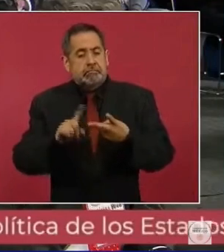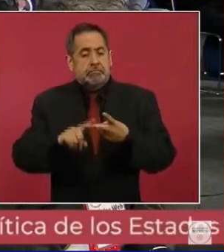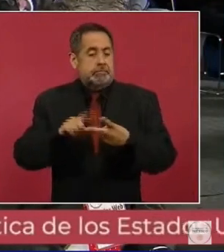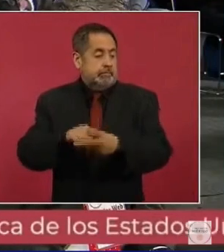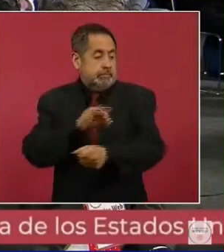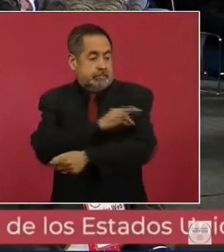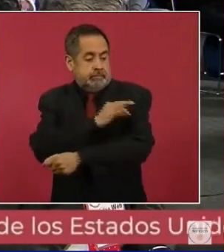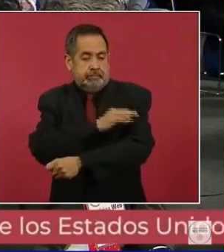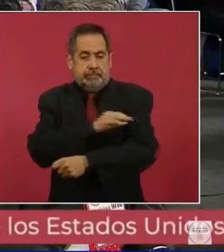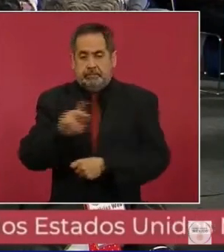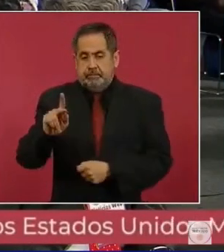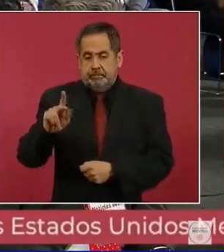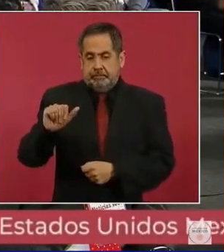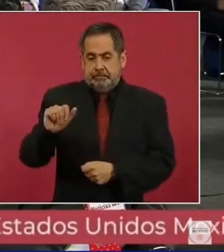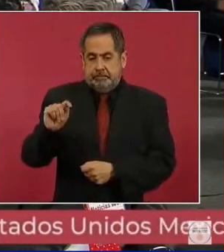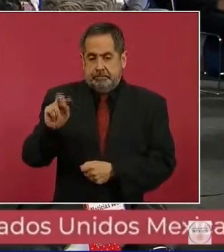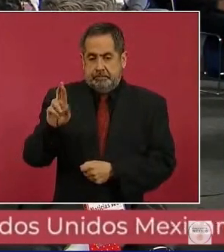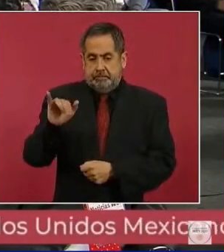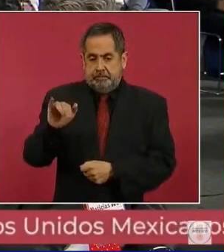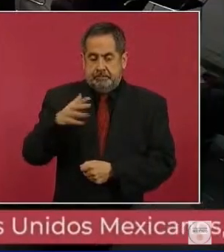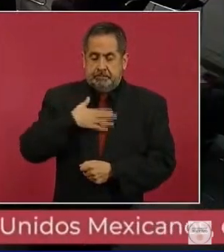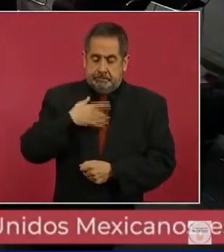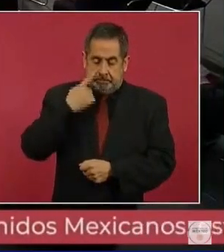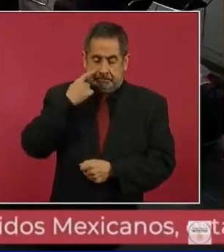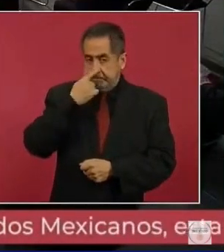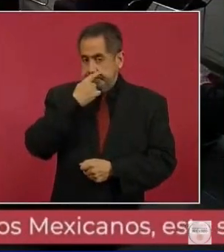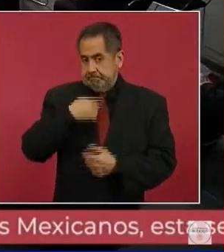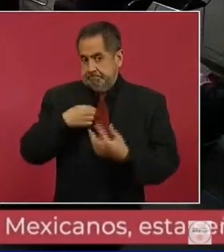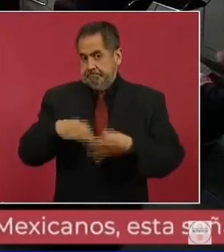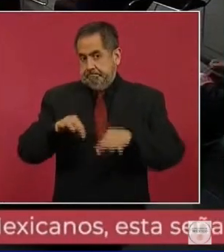desde mi muy único punto de vista, doctor, es muy importante.